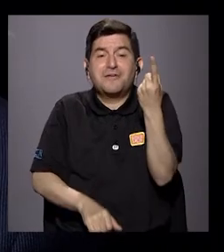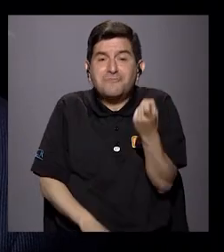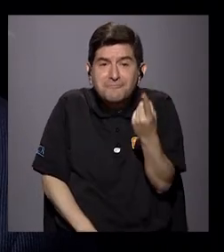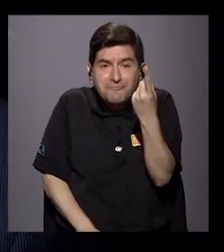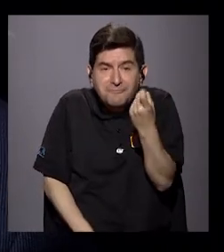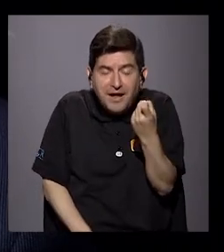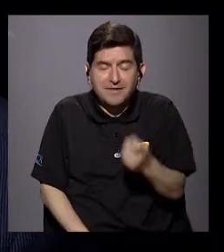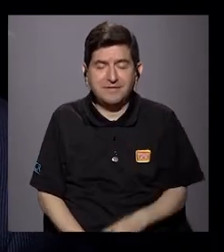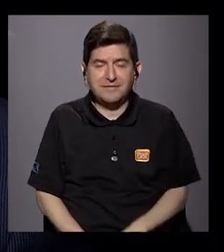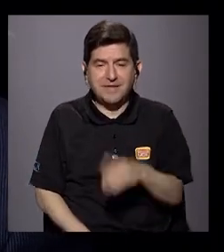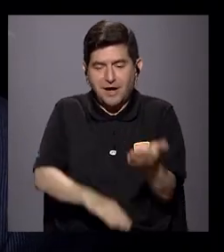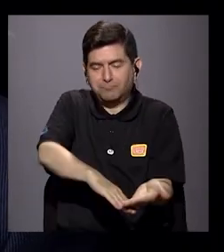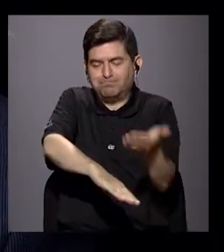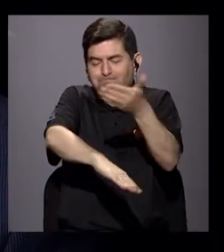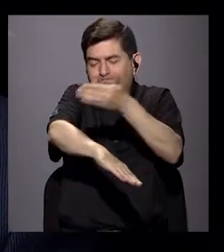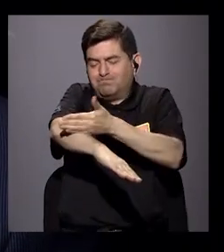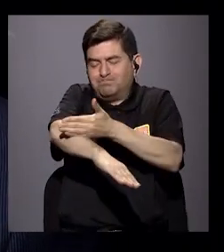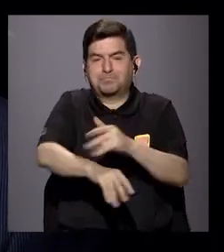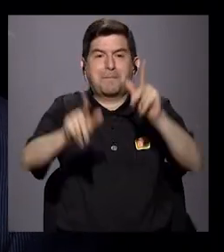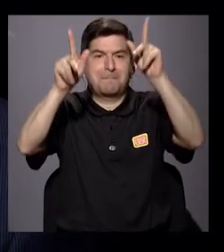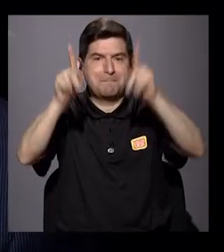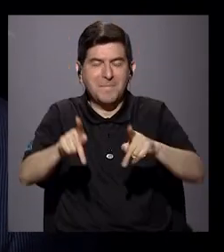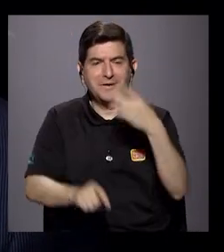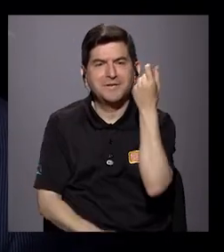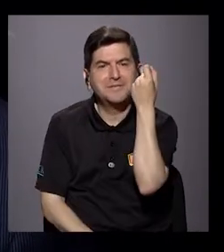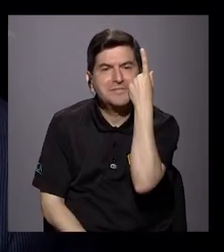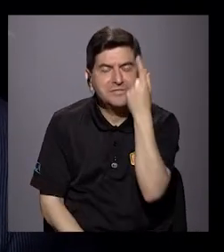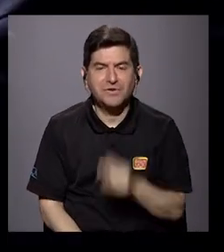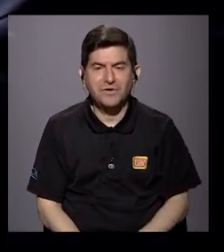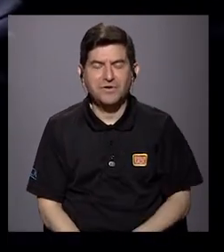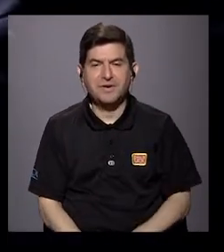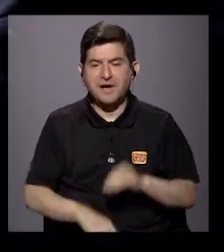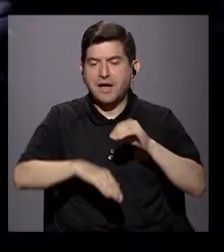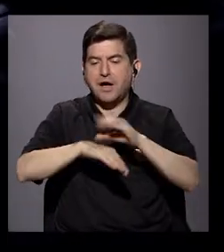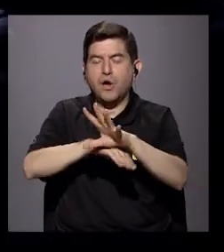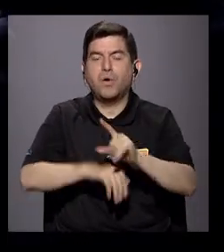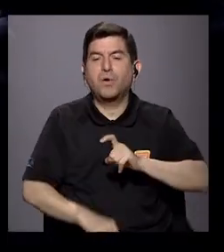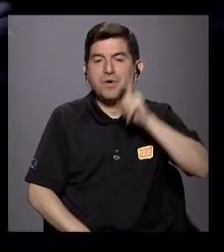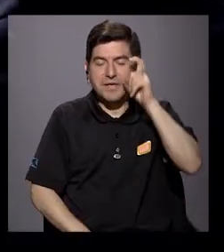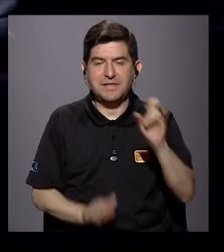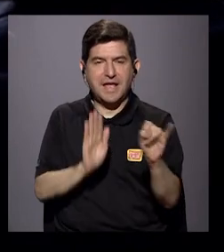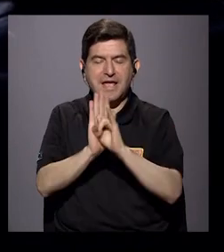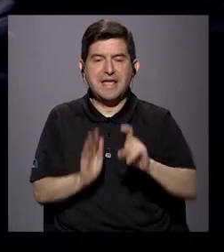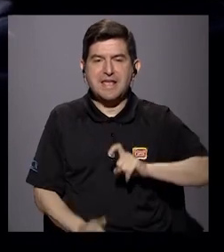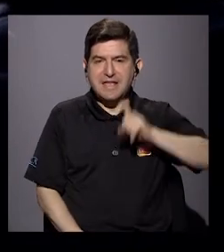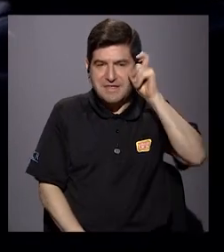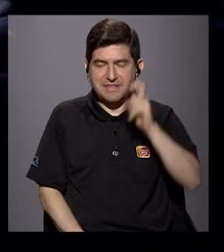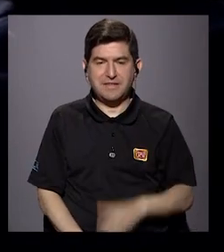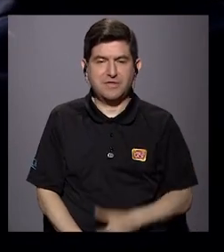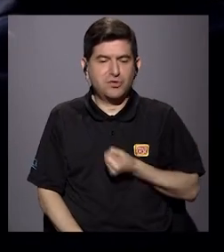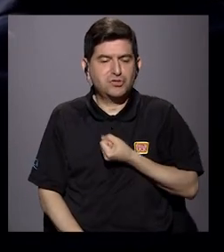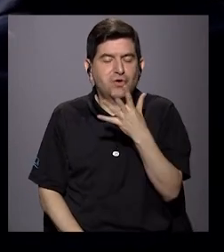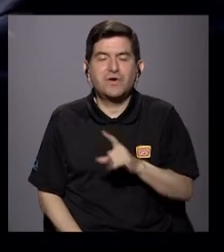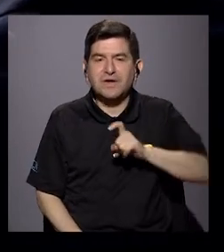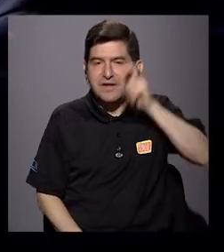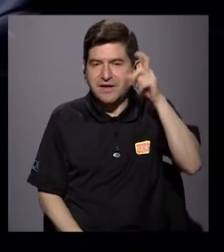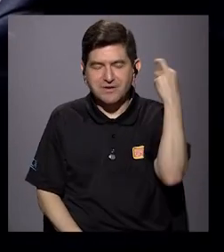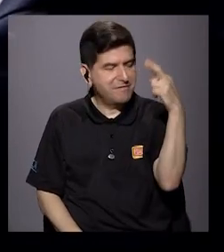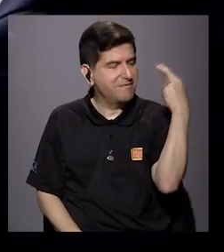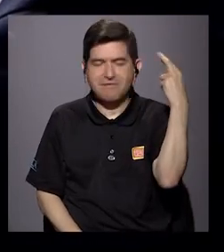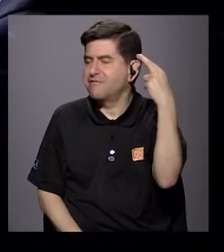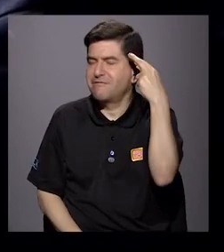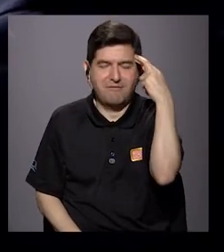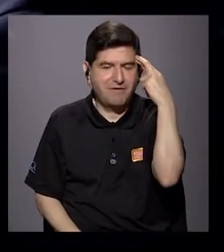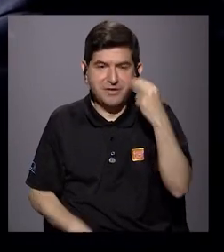falta ese paso que dar en donde las personas entiendan que la orientación sexual, que la identidad de género, la expresión de género no son